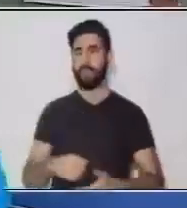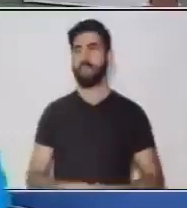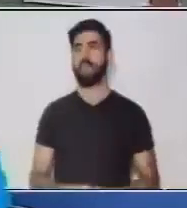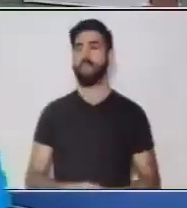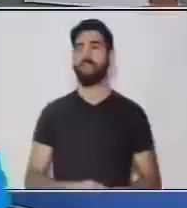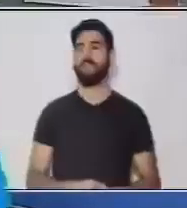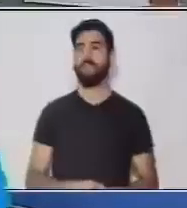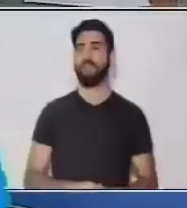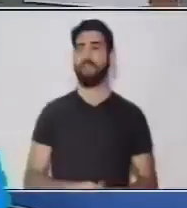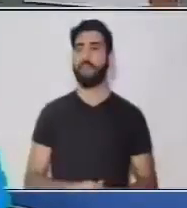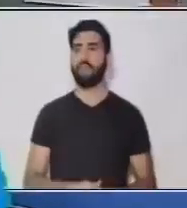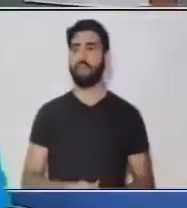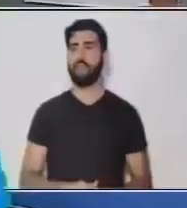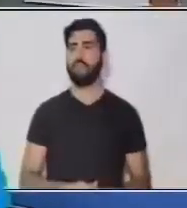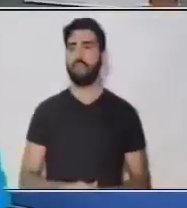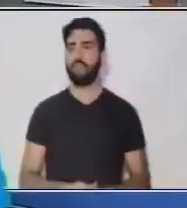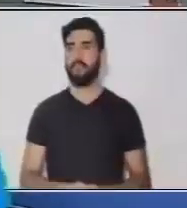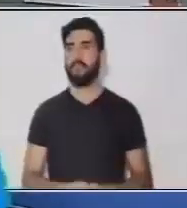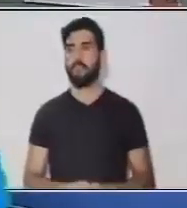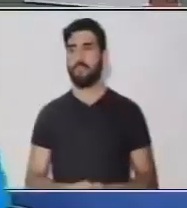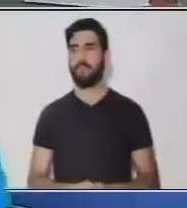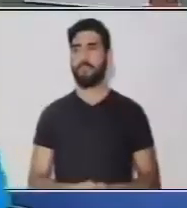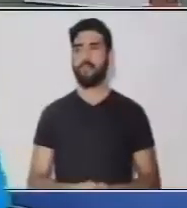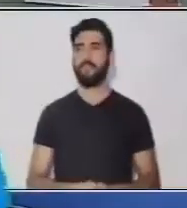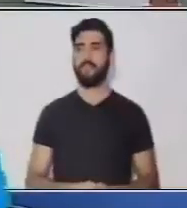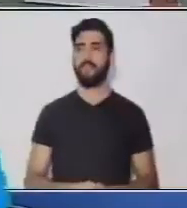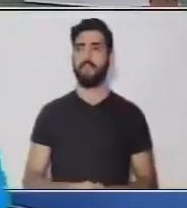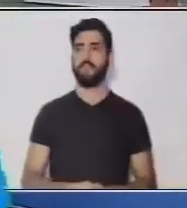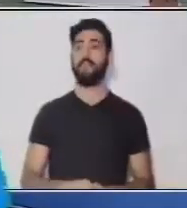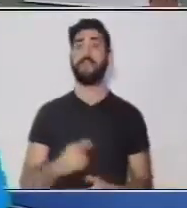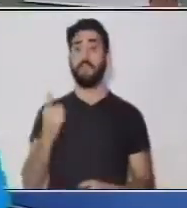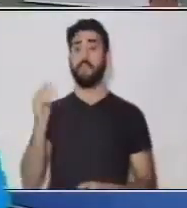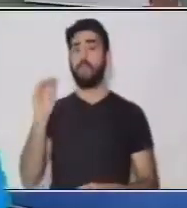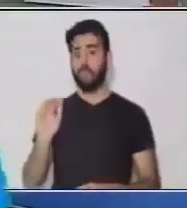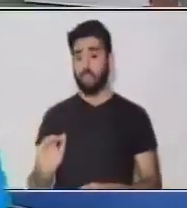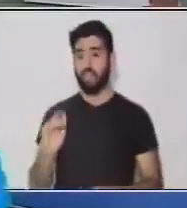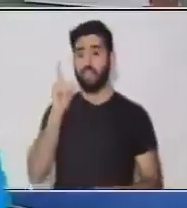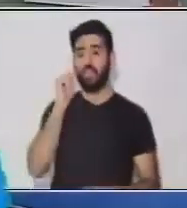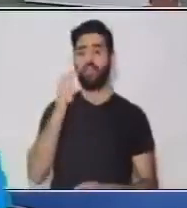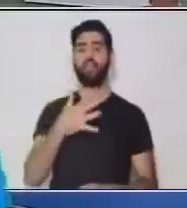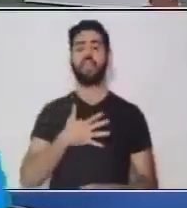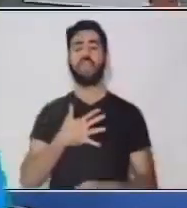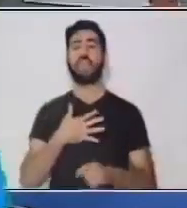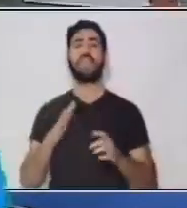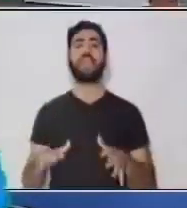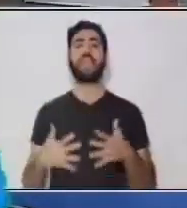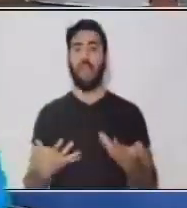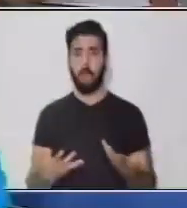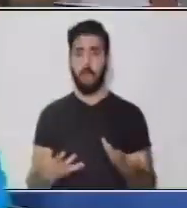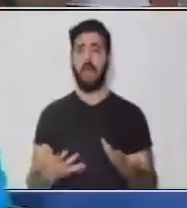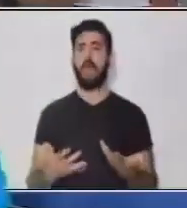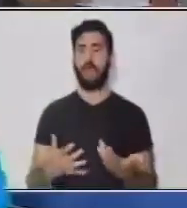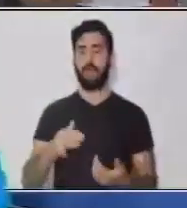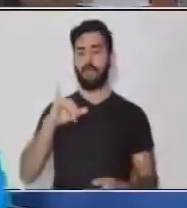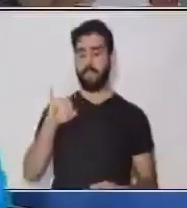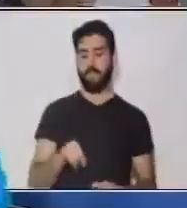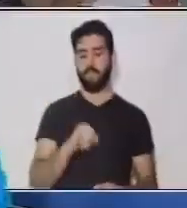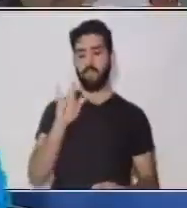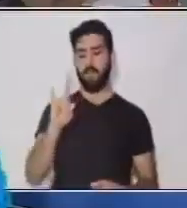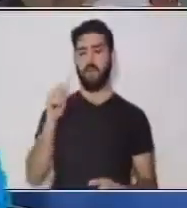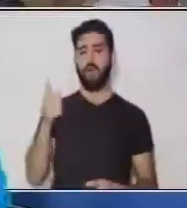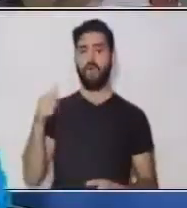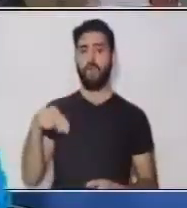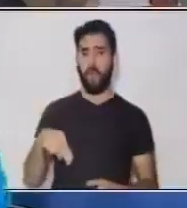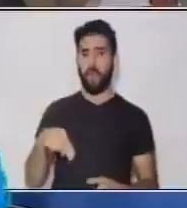Entonces... Seguimos... El huerto de zanahorias... Y el niño... ¿Cómo se llama el niño? Juan... Muy bien. Y el niño Juan...